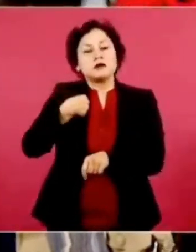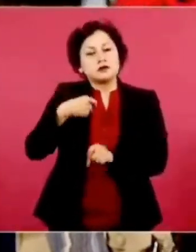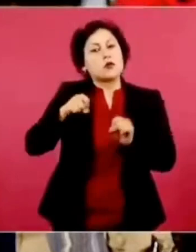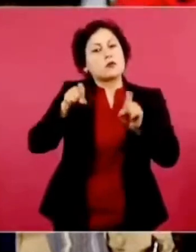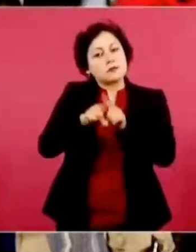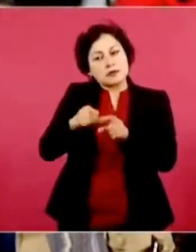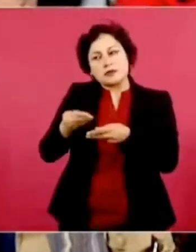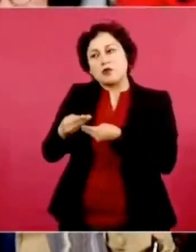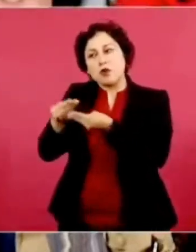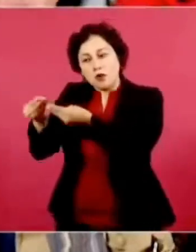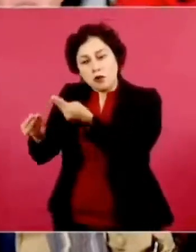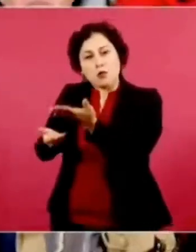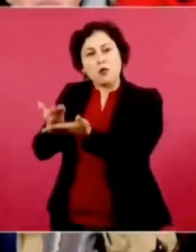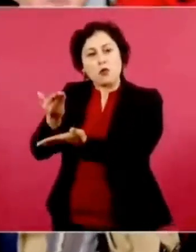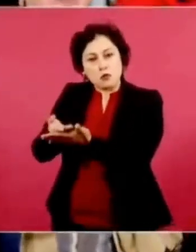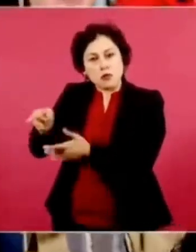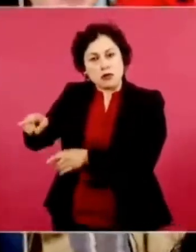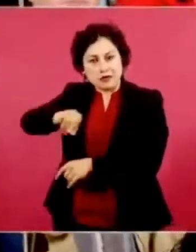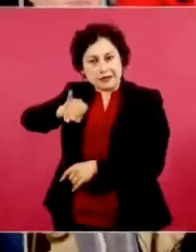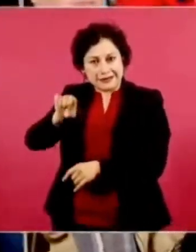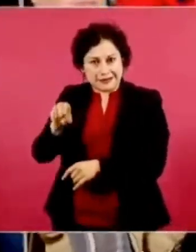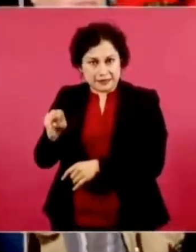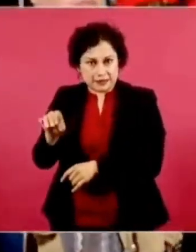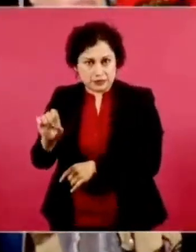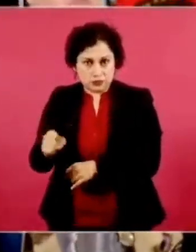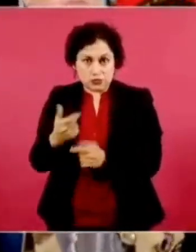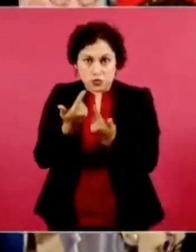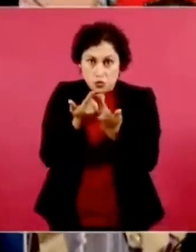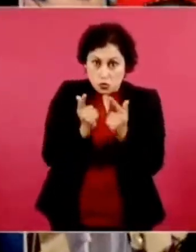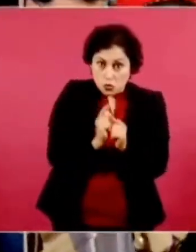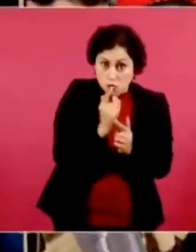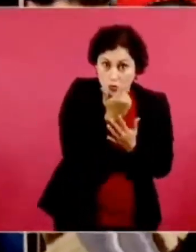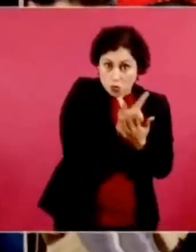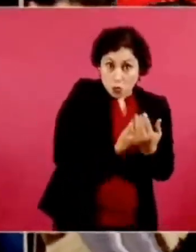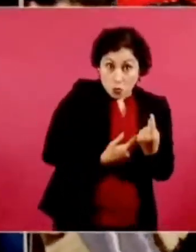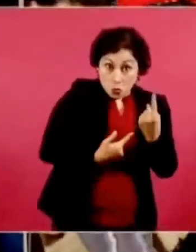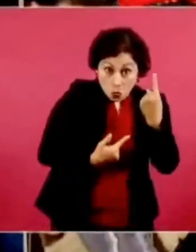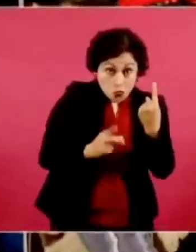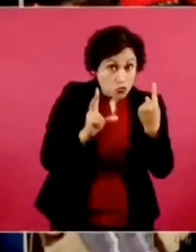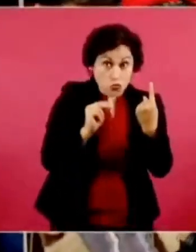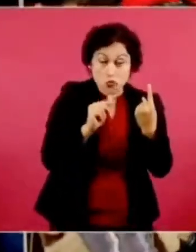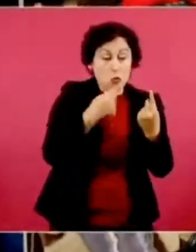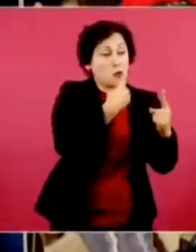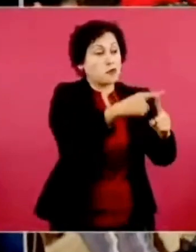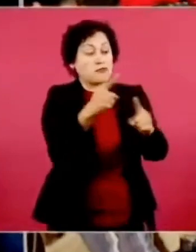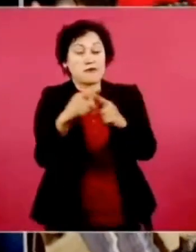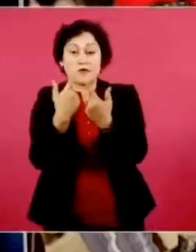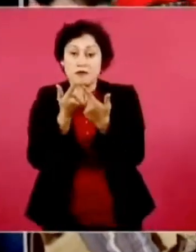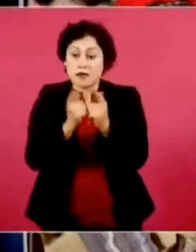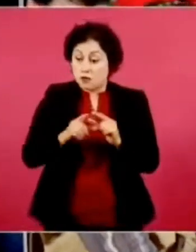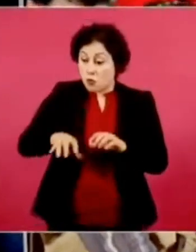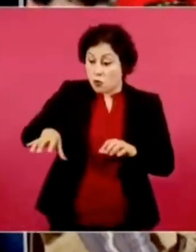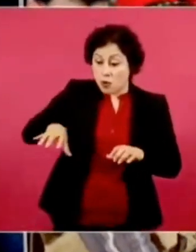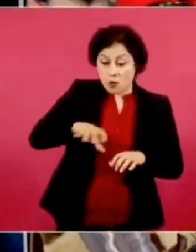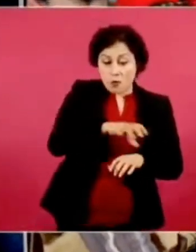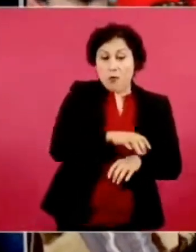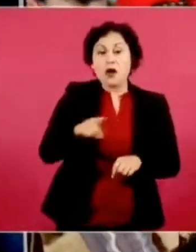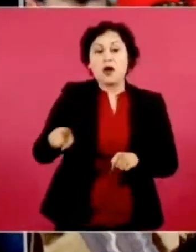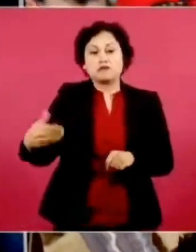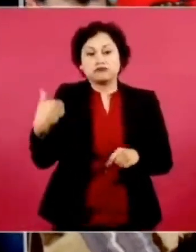ya una propuesta con la lista de los diferentes grupos. No nada más represento un grupo, son diferentes grupos que me han